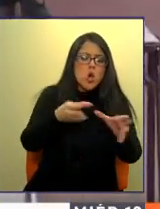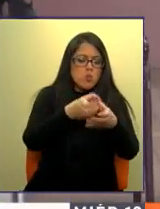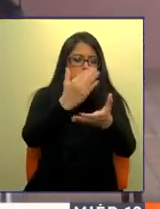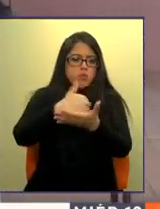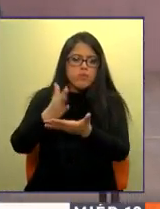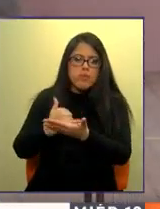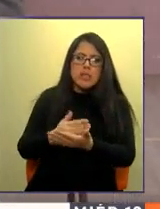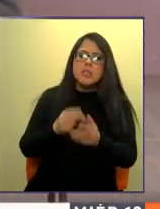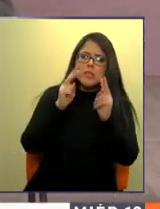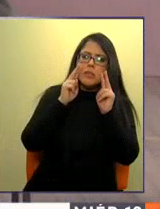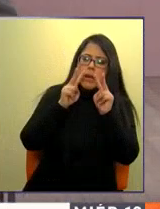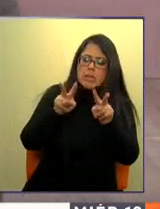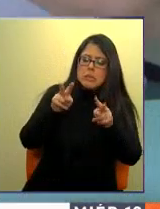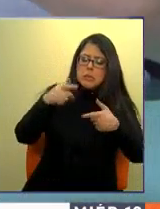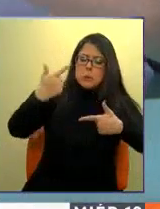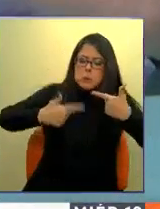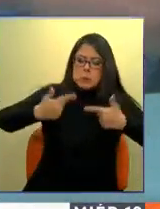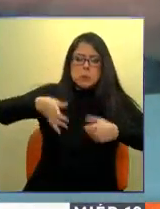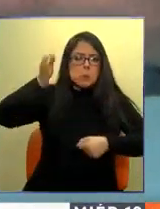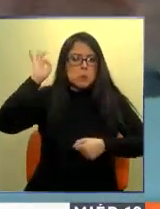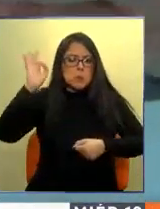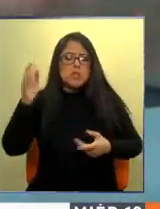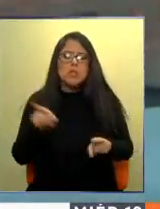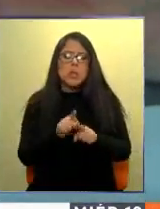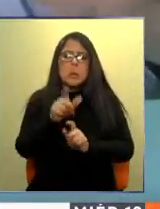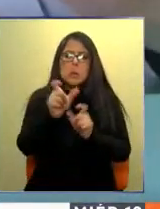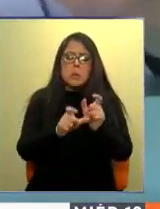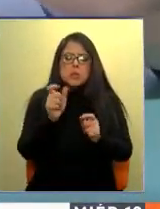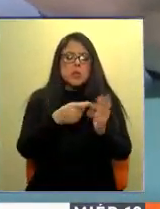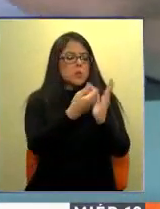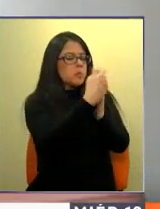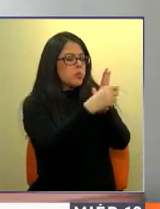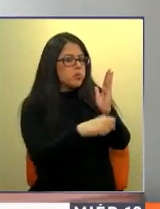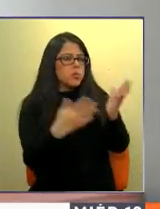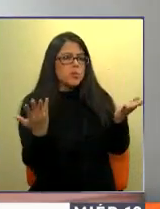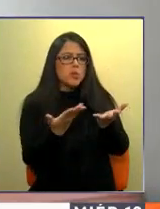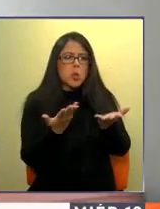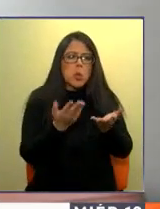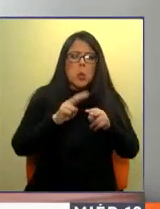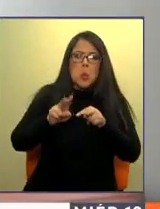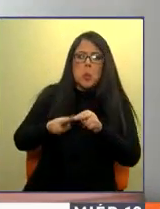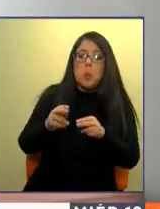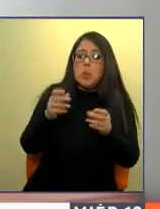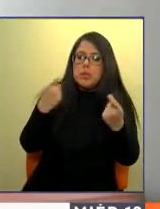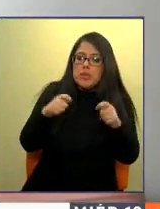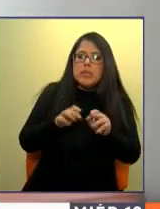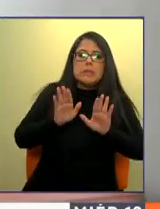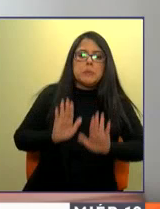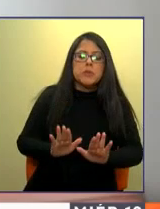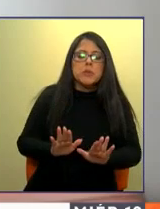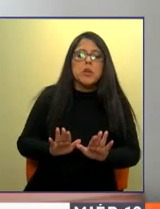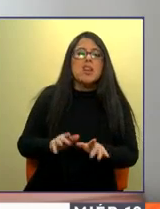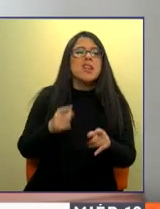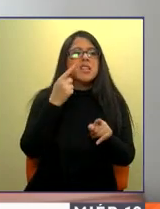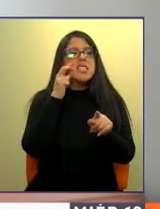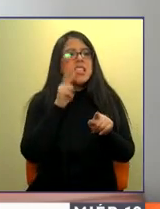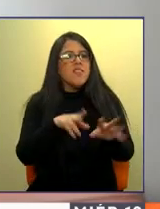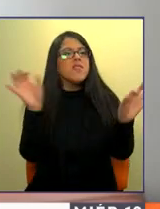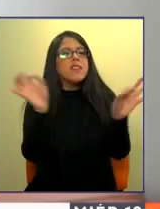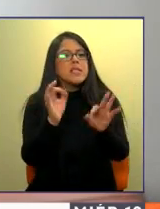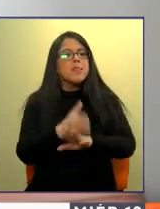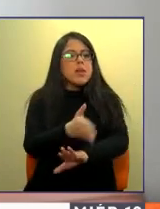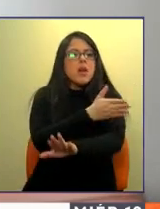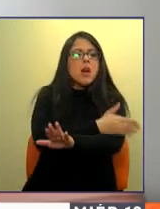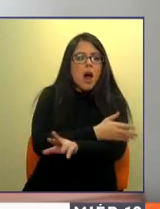para abordar el tema. Los expertos entregan su fórmula para zanjar el debate. Que se definan con anterioridad y que ojalá sea algo